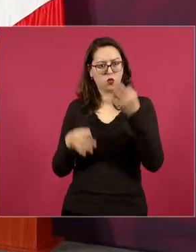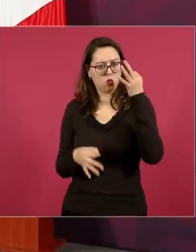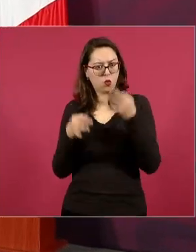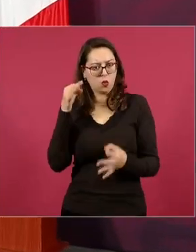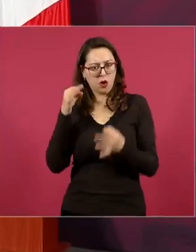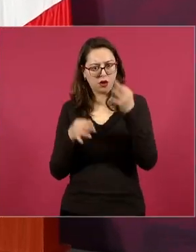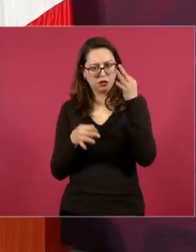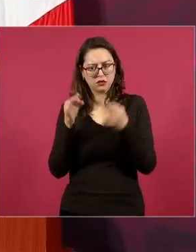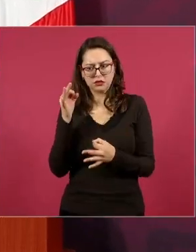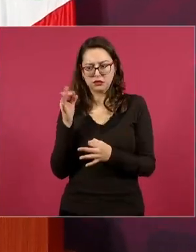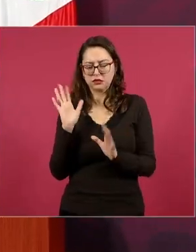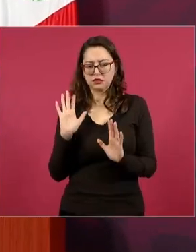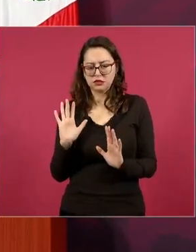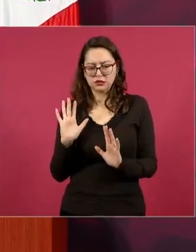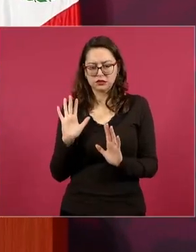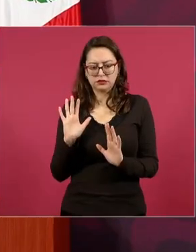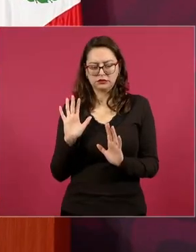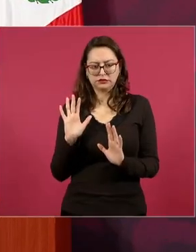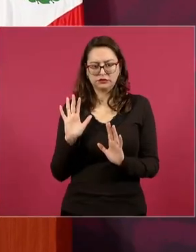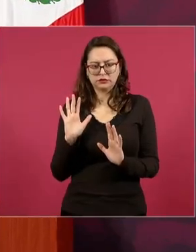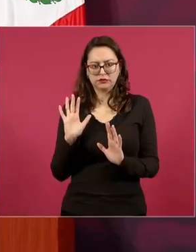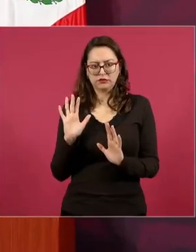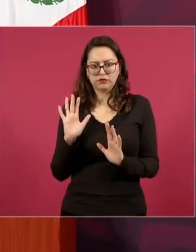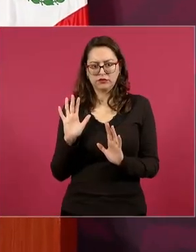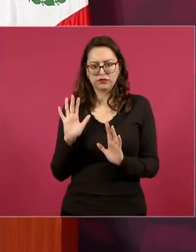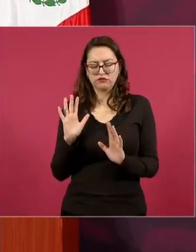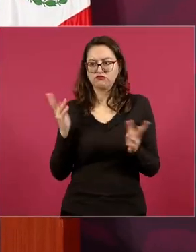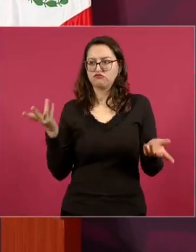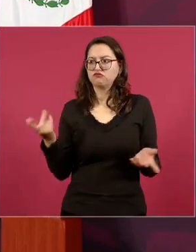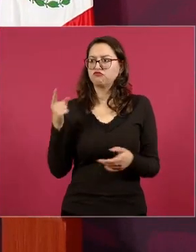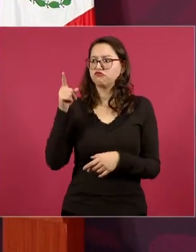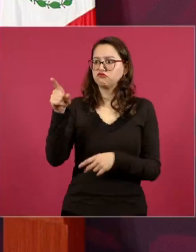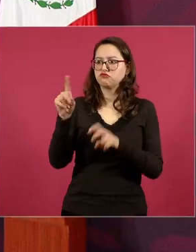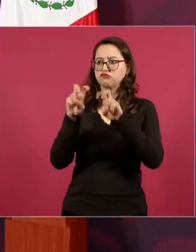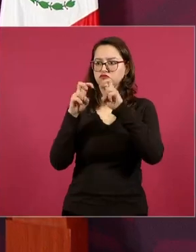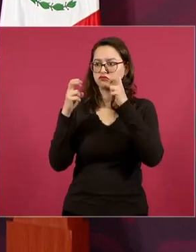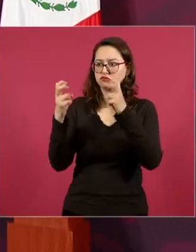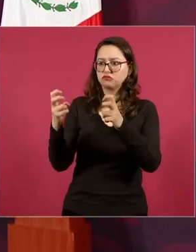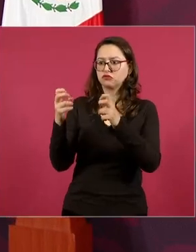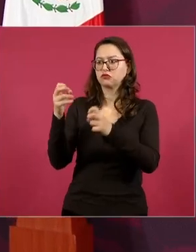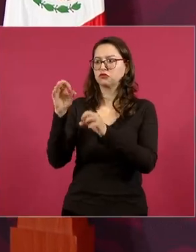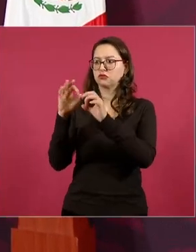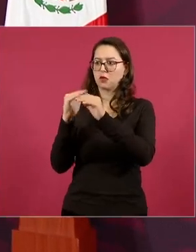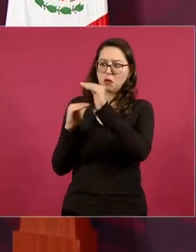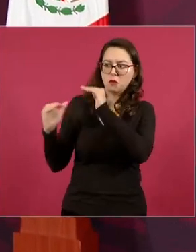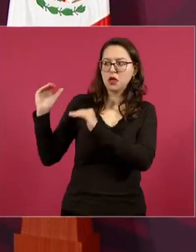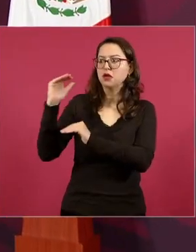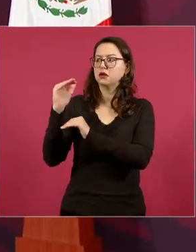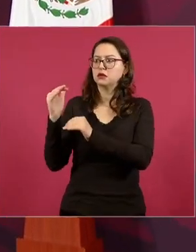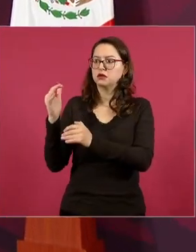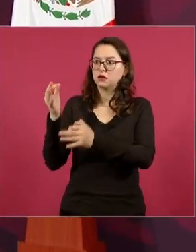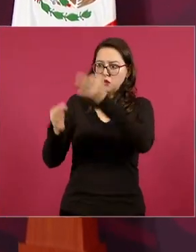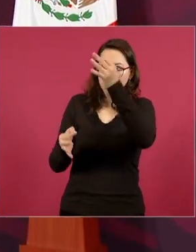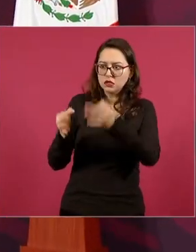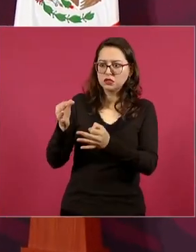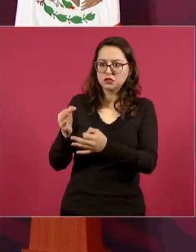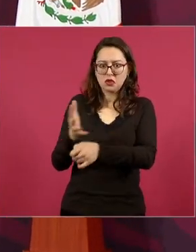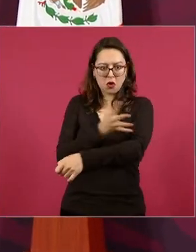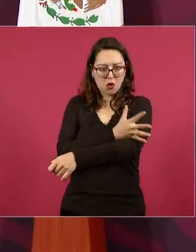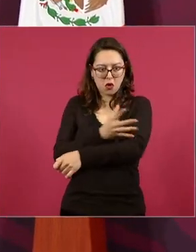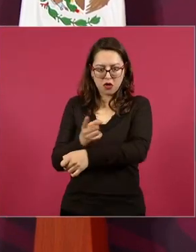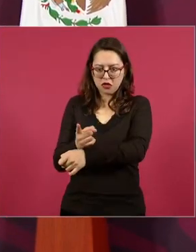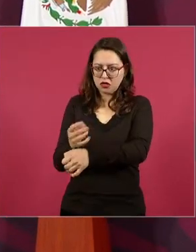si los jueces sus magistrados ministros son personas